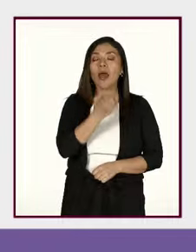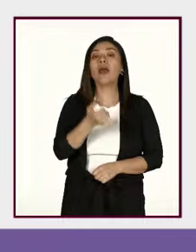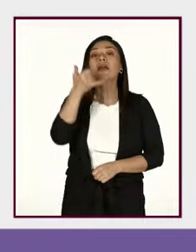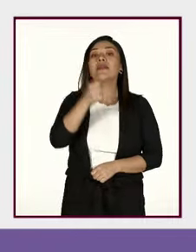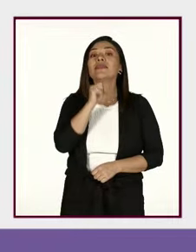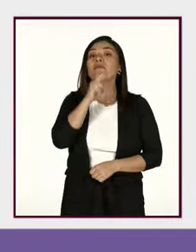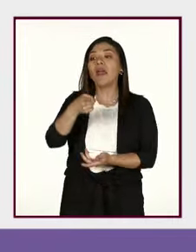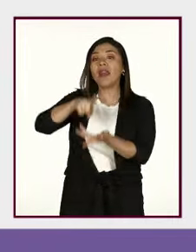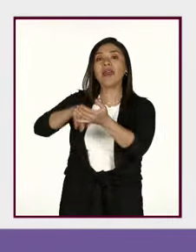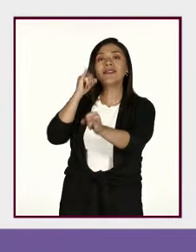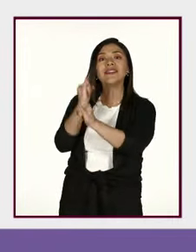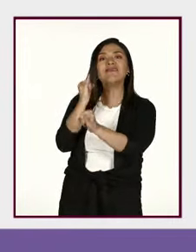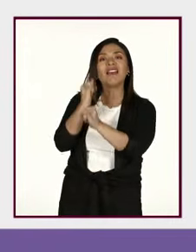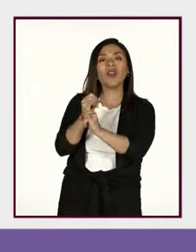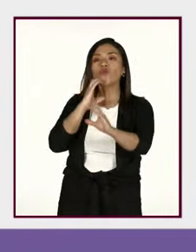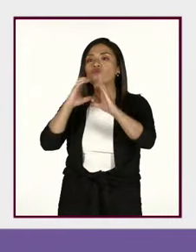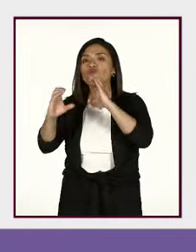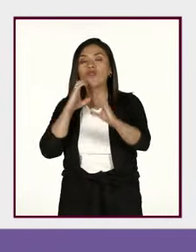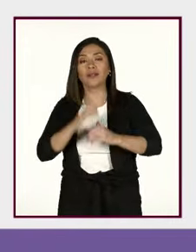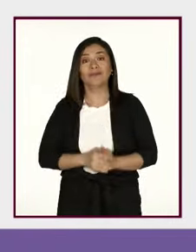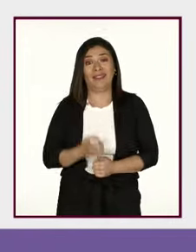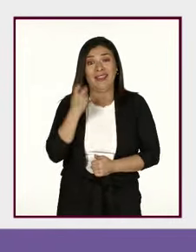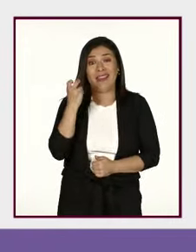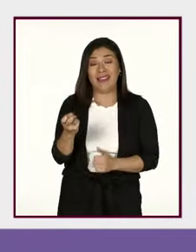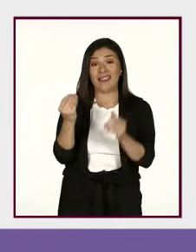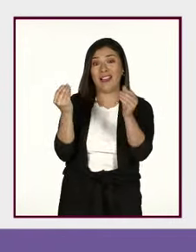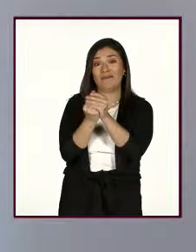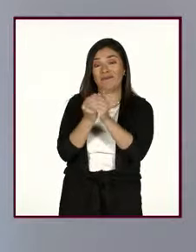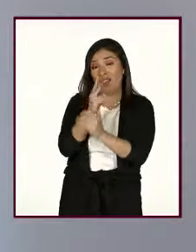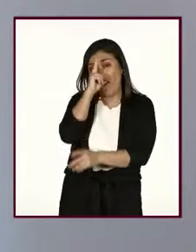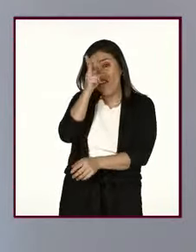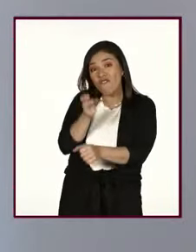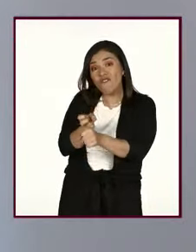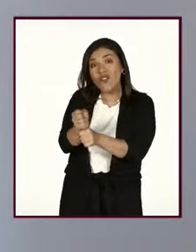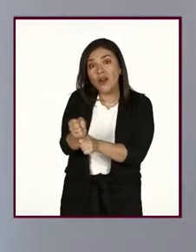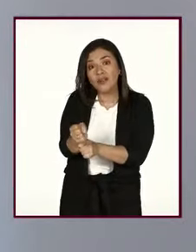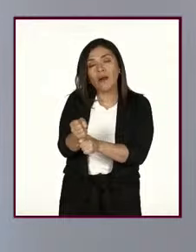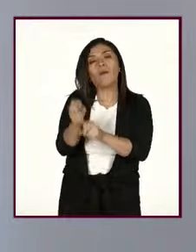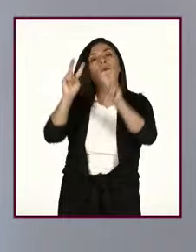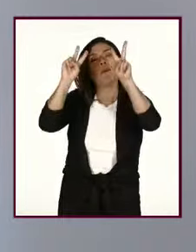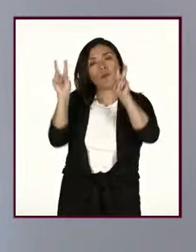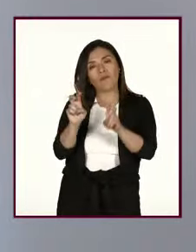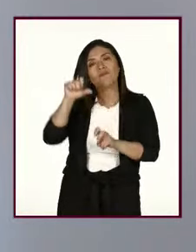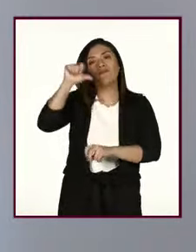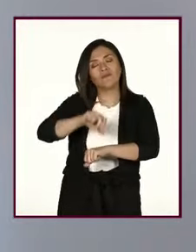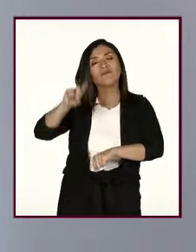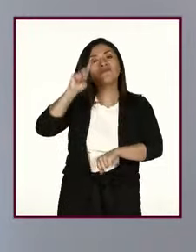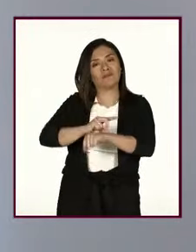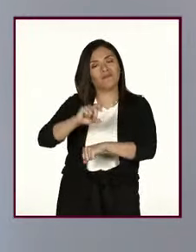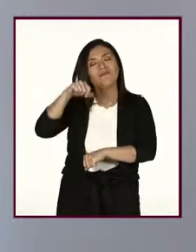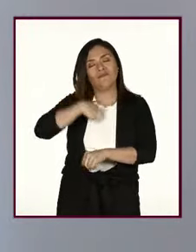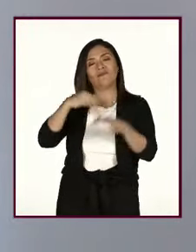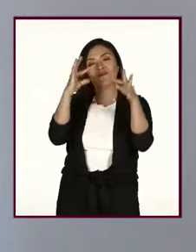digital y mediático. Es un ámbito de la violencia el tema que nos tiene hoy aquí.